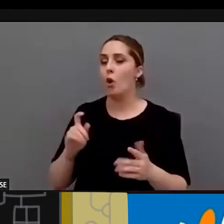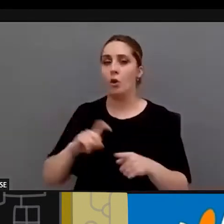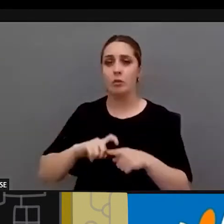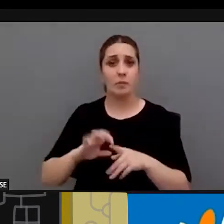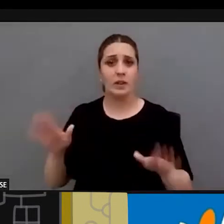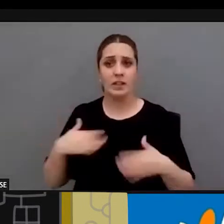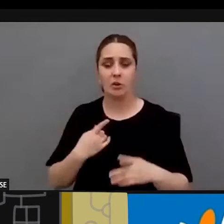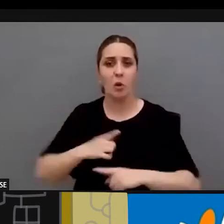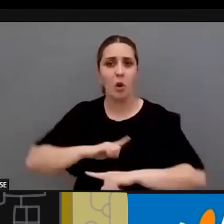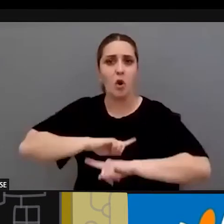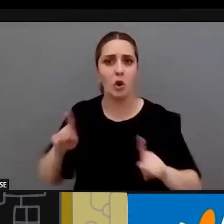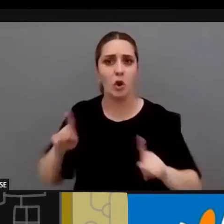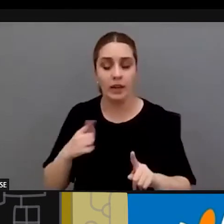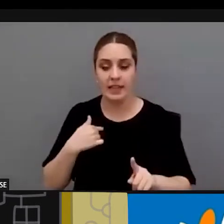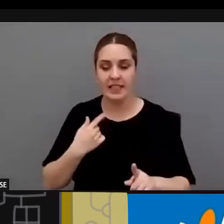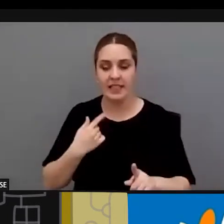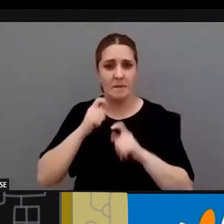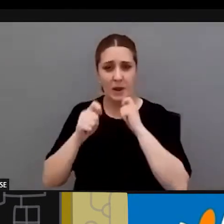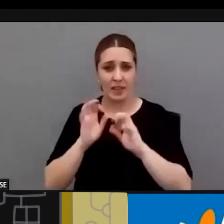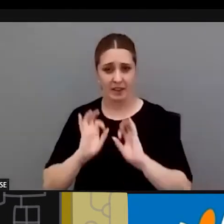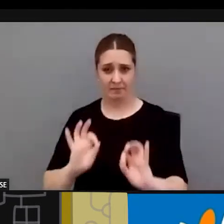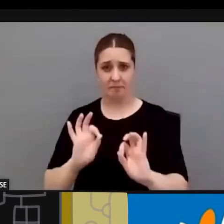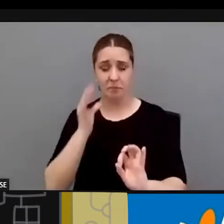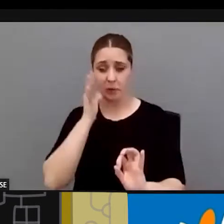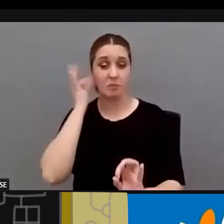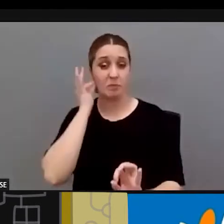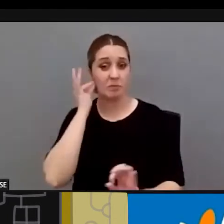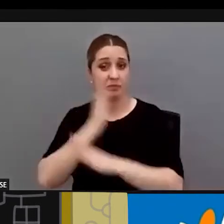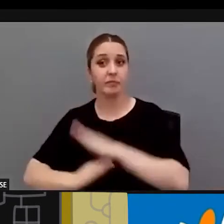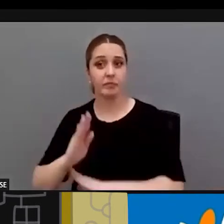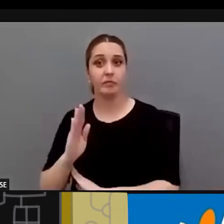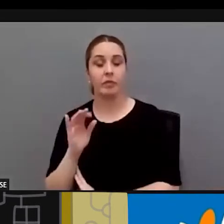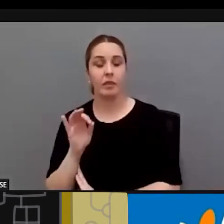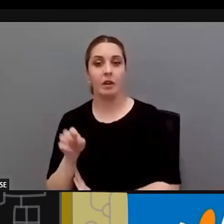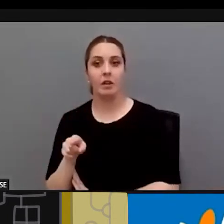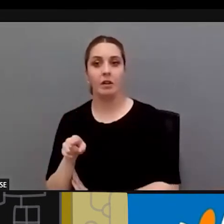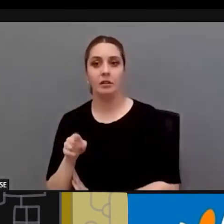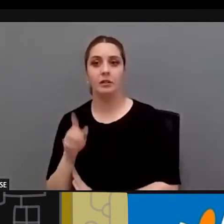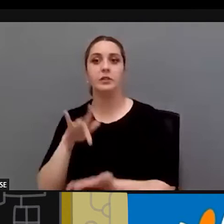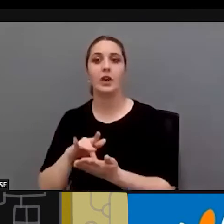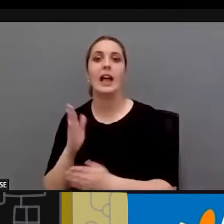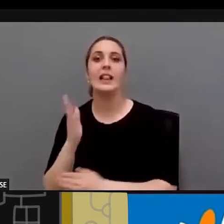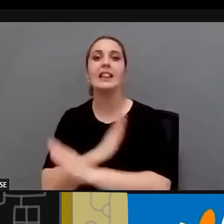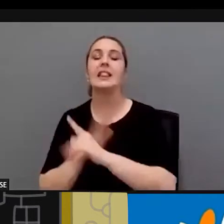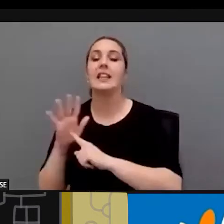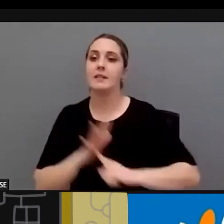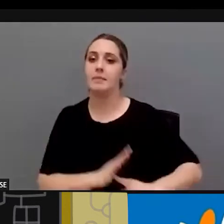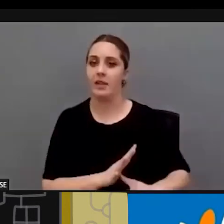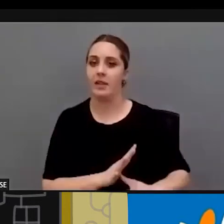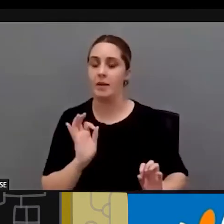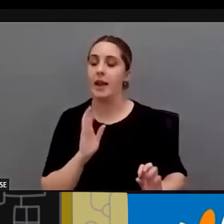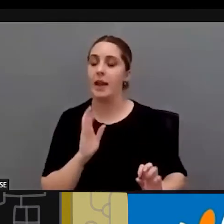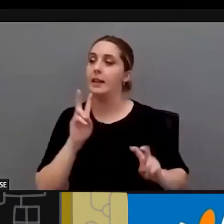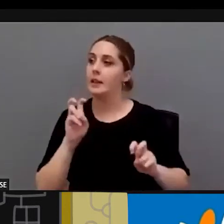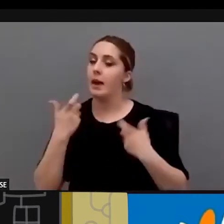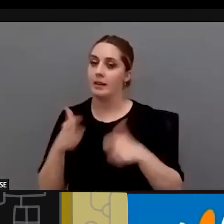sean ese tipo de violencia que es específica de las mujeres con discapacidad estamos efectivamente ante una discriminación que es verdad que en el ámbito de la discapacidad